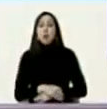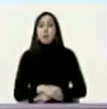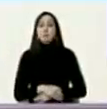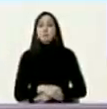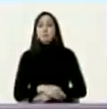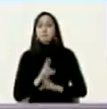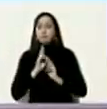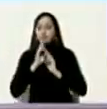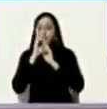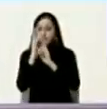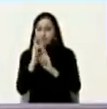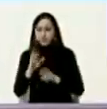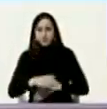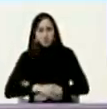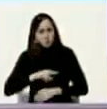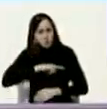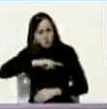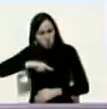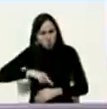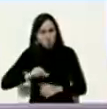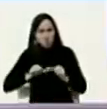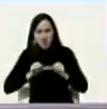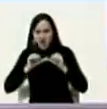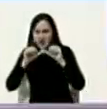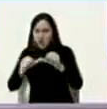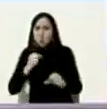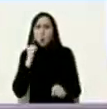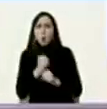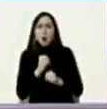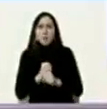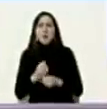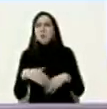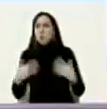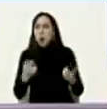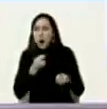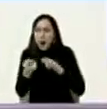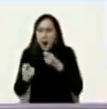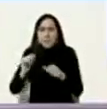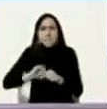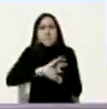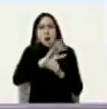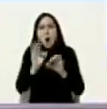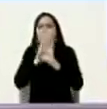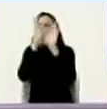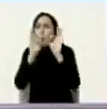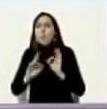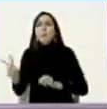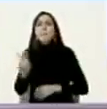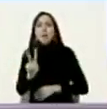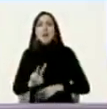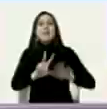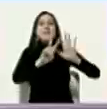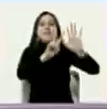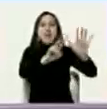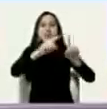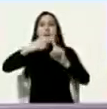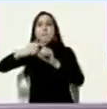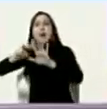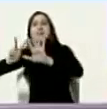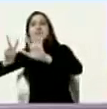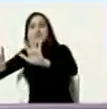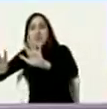nosotros seguimos gestionando la pandemia con un método venezolano el método del 7 más 7